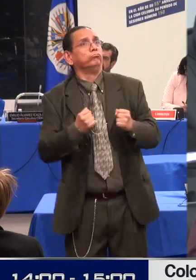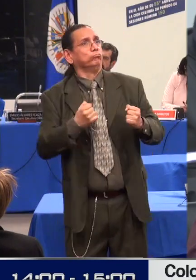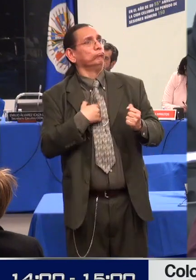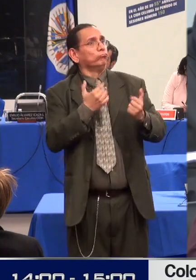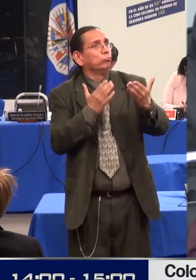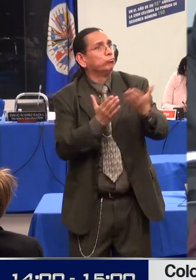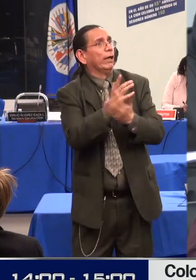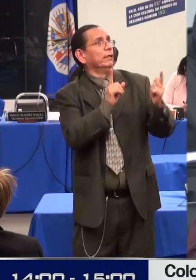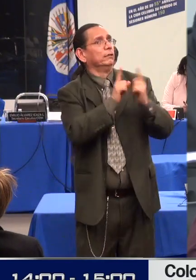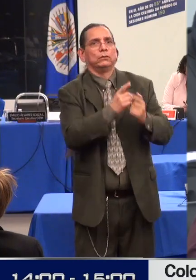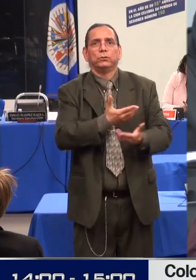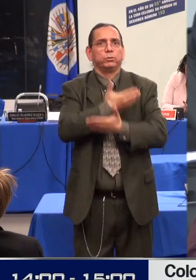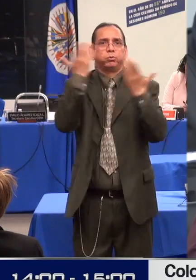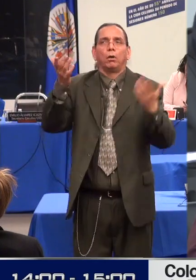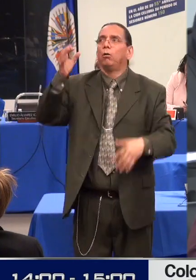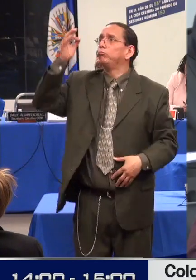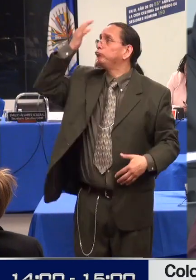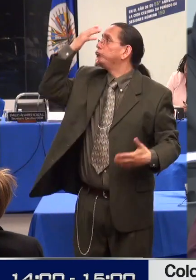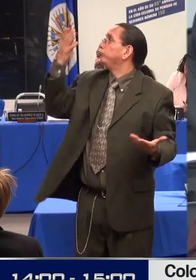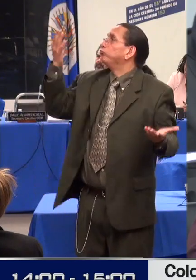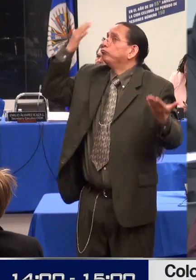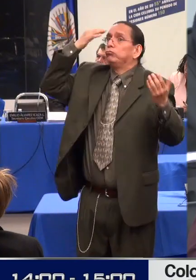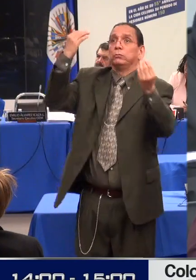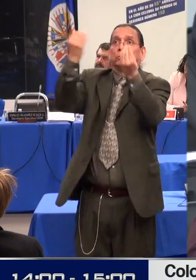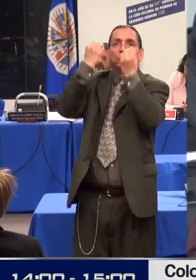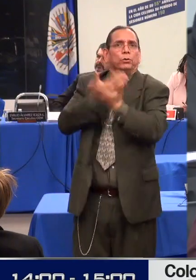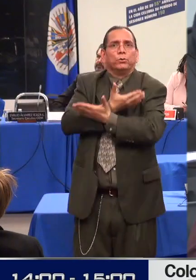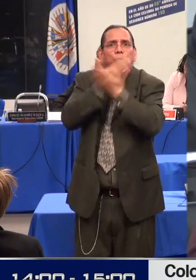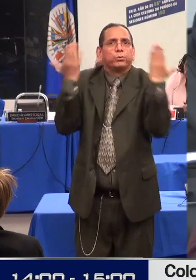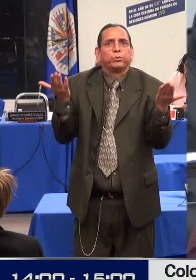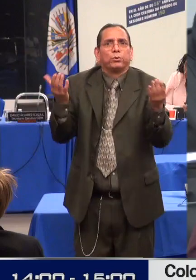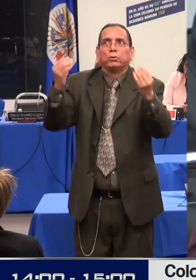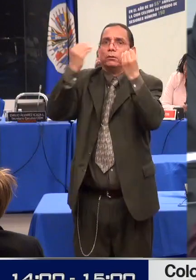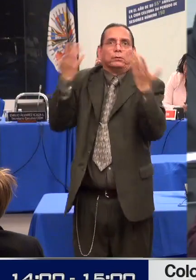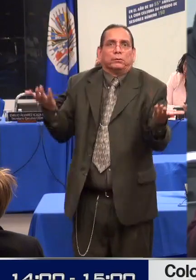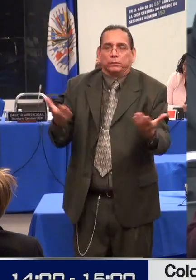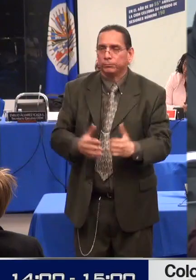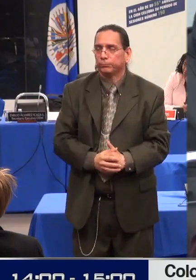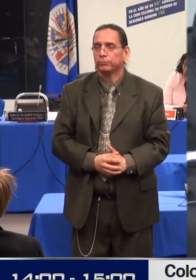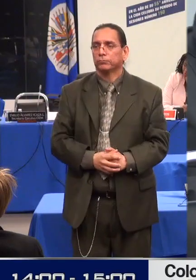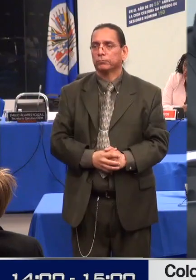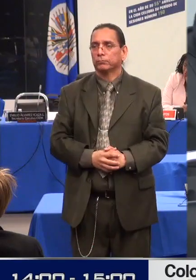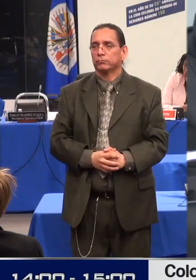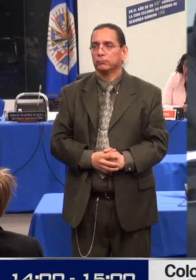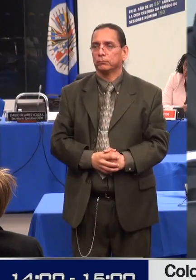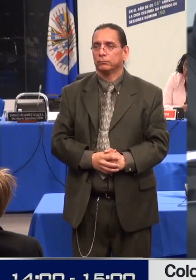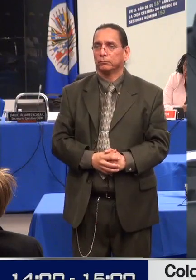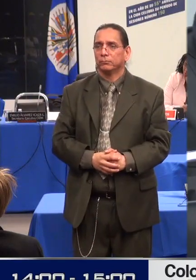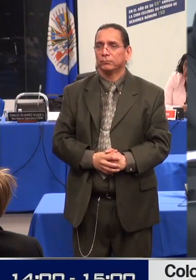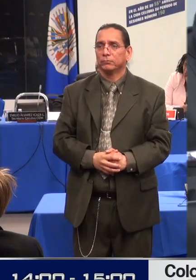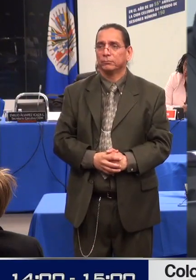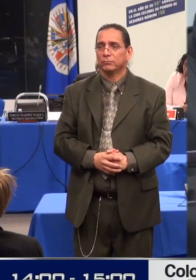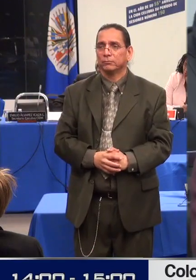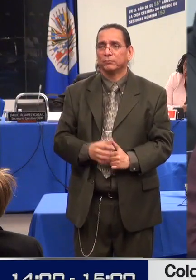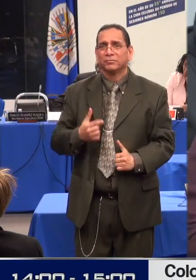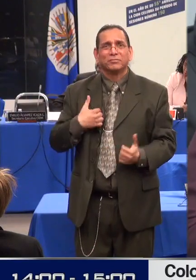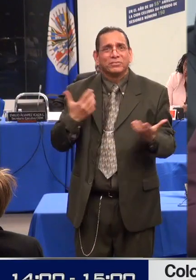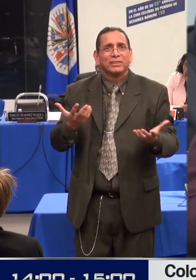responder a las necesidades reales de las personas con discapacidad. Muchas gracias. continuación hablará Camila Lozano.